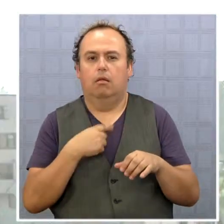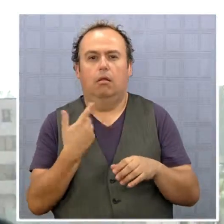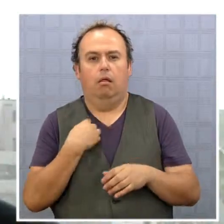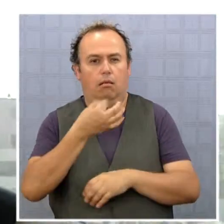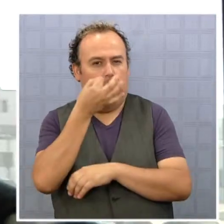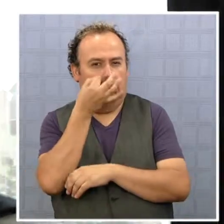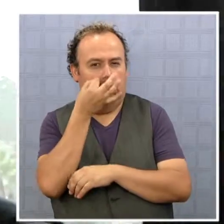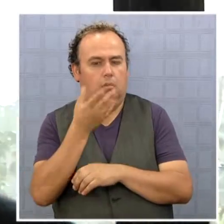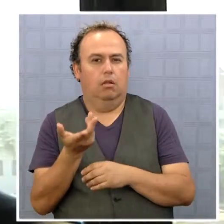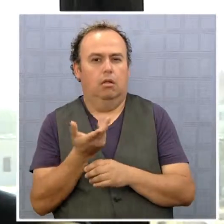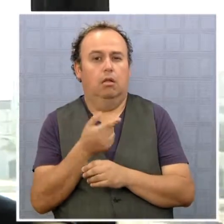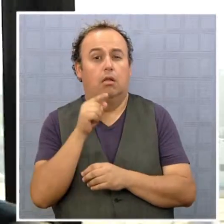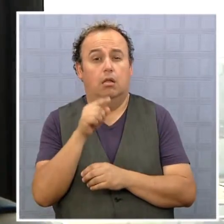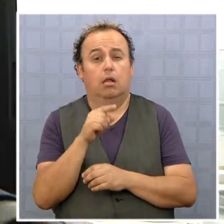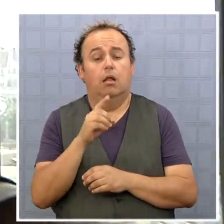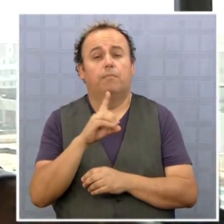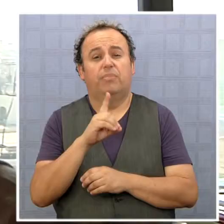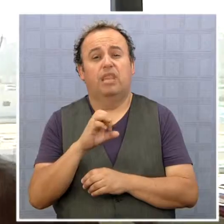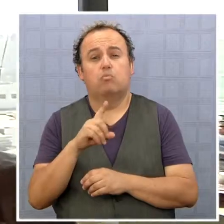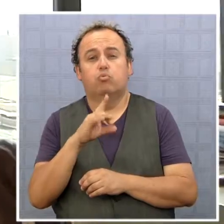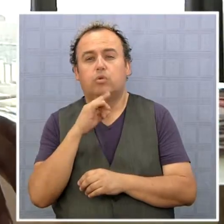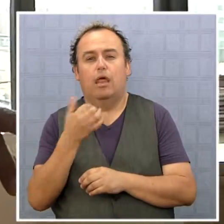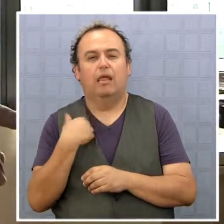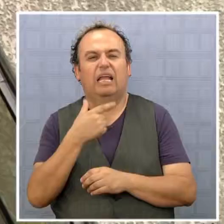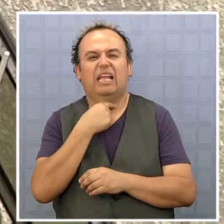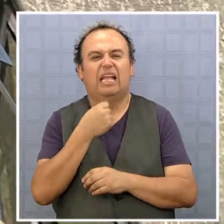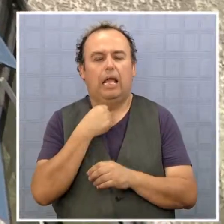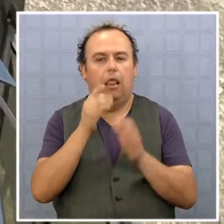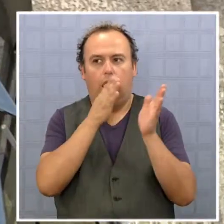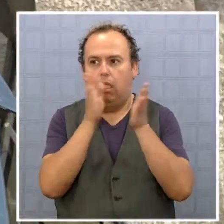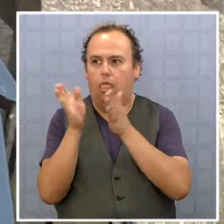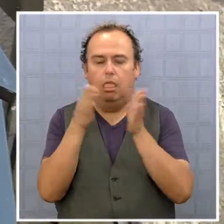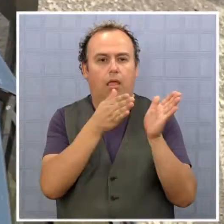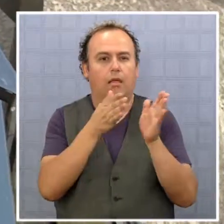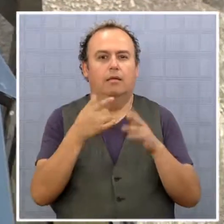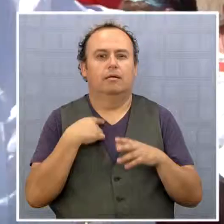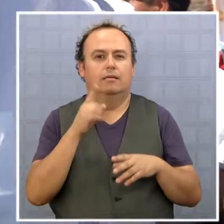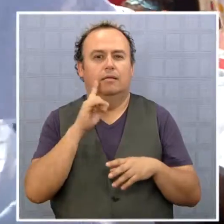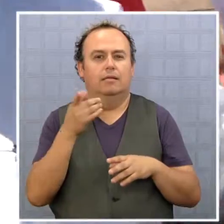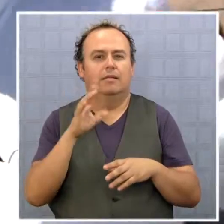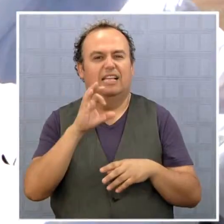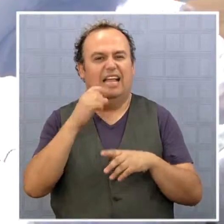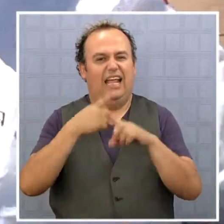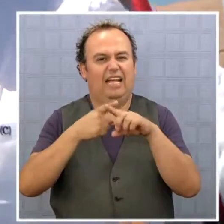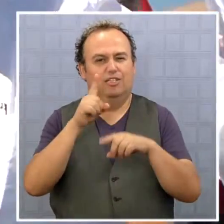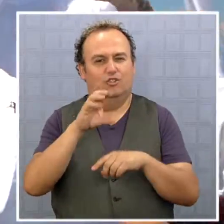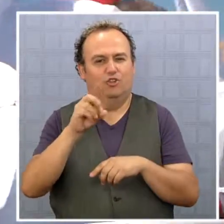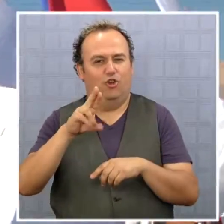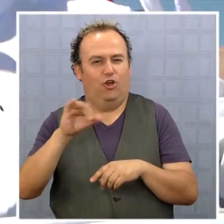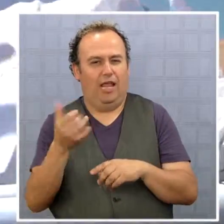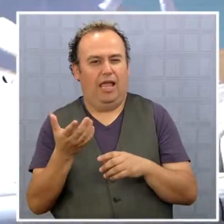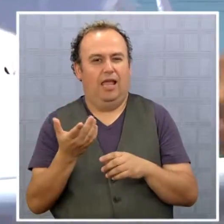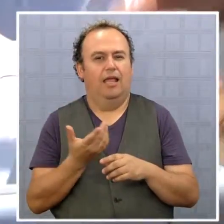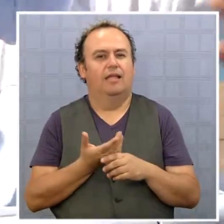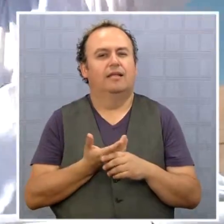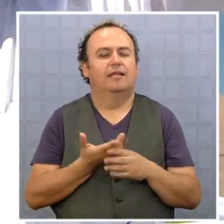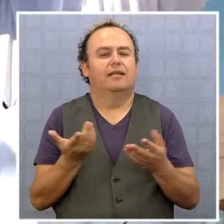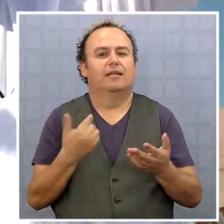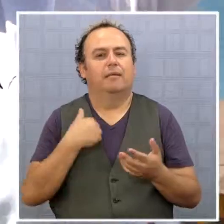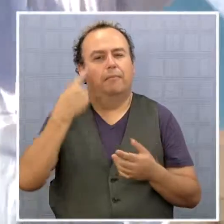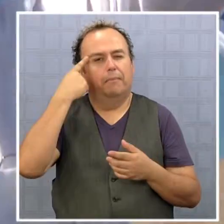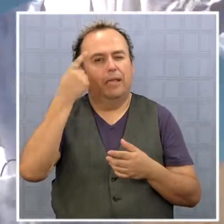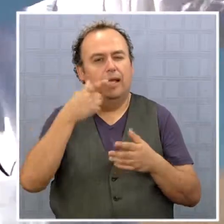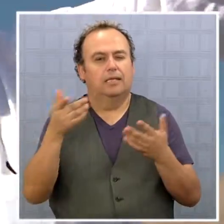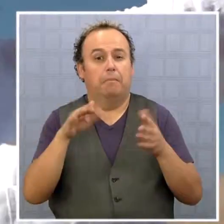Para el diputado Gutiérrez, con esto solo se intentó desviar la atención de lo que sería la recepción del exalcalde Jorge Soria,